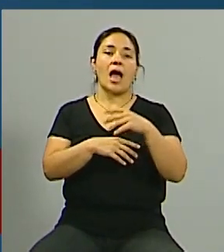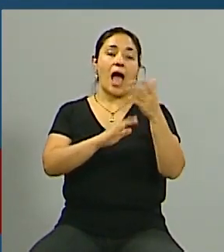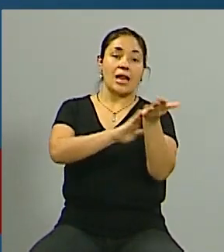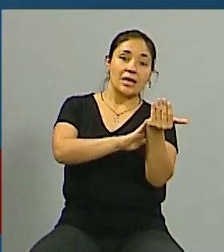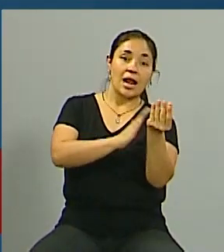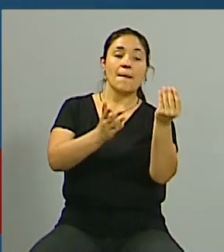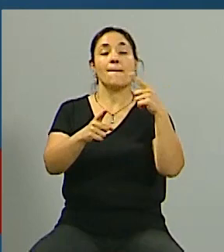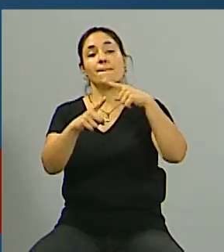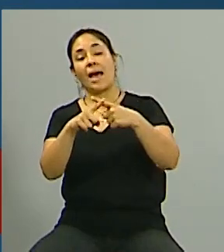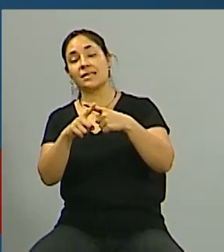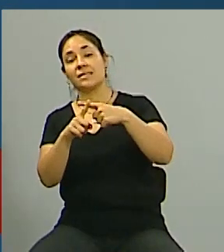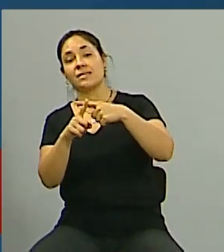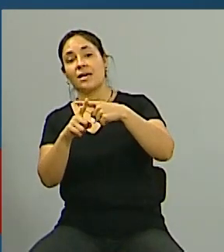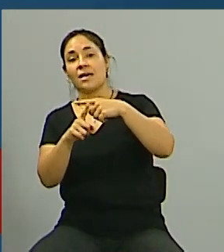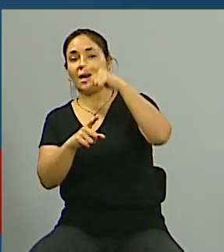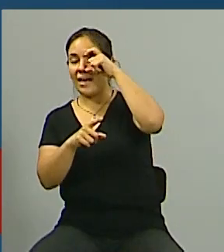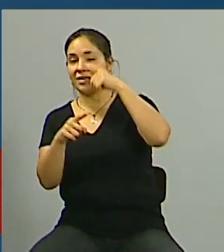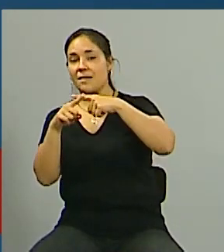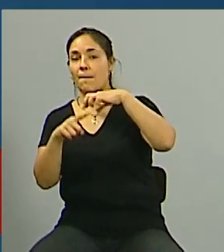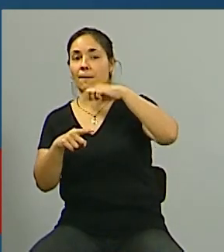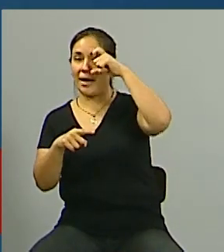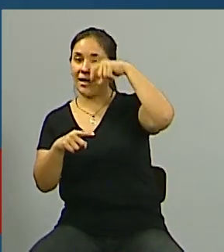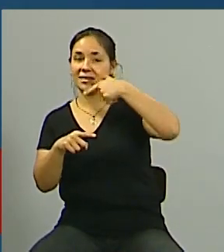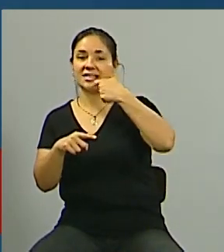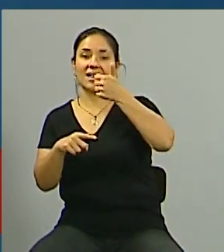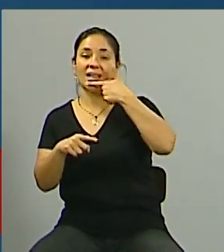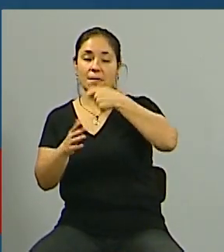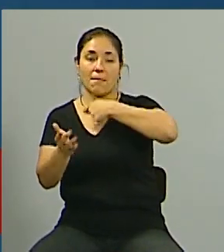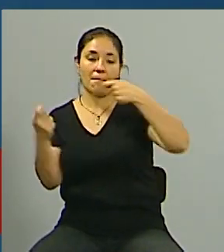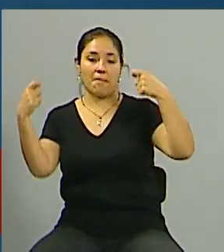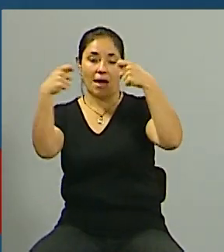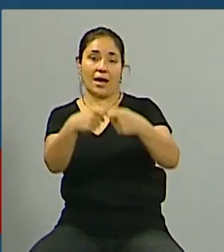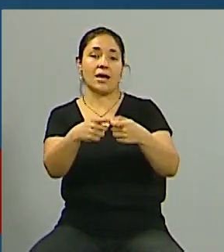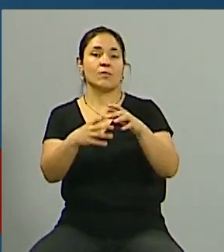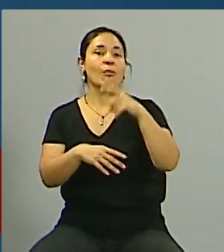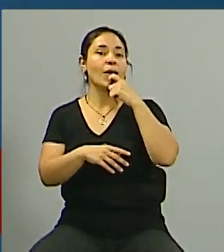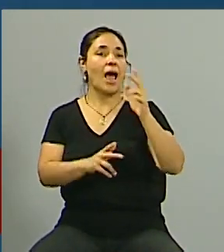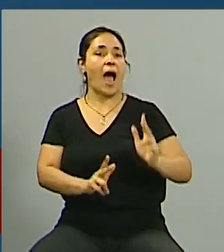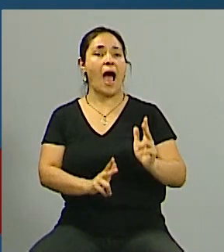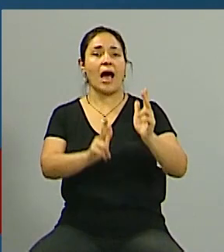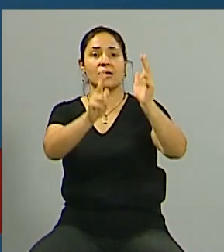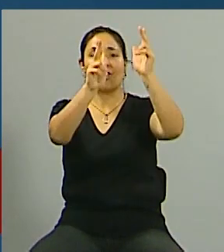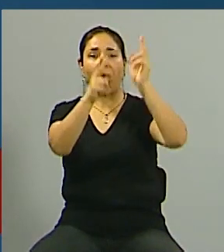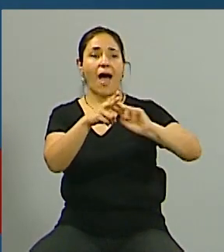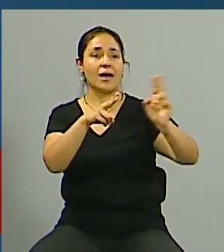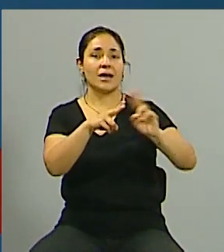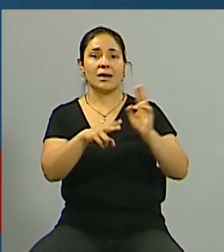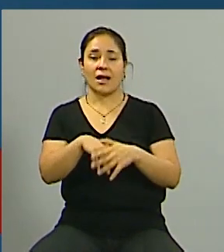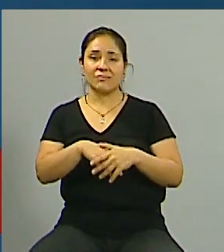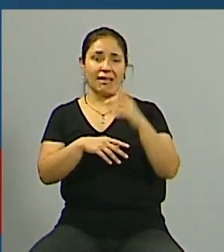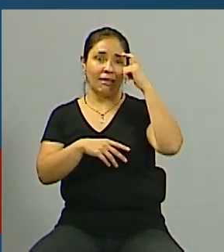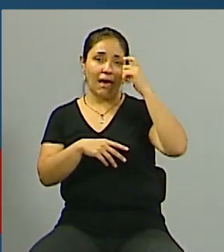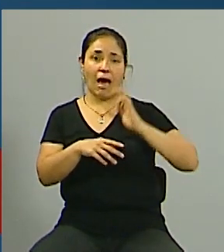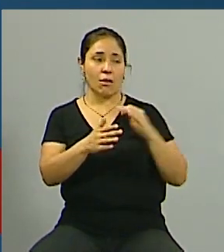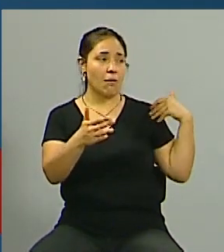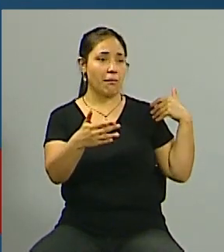entonces eso generaba también muchas rispideces porque de repente había que arreglar un ascensor que hacía 10 años que no se arreglaba y se